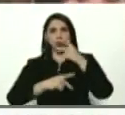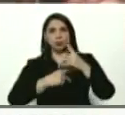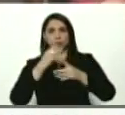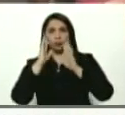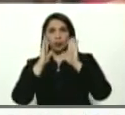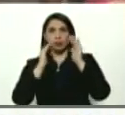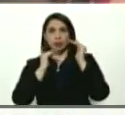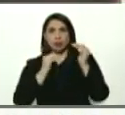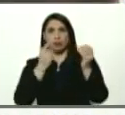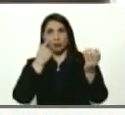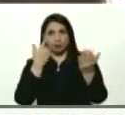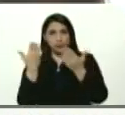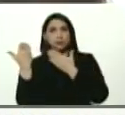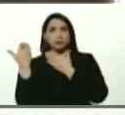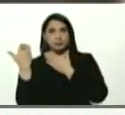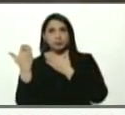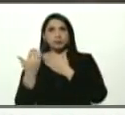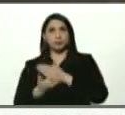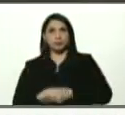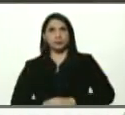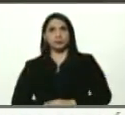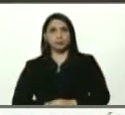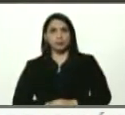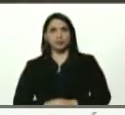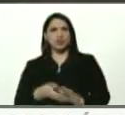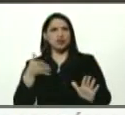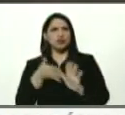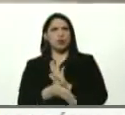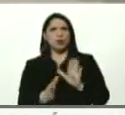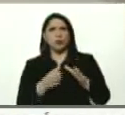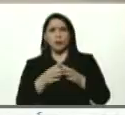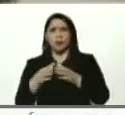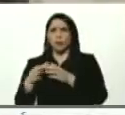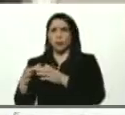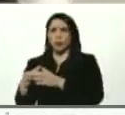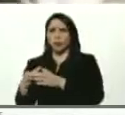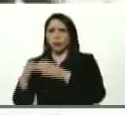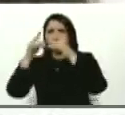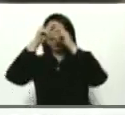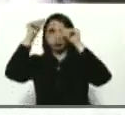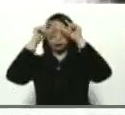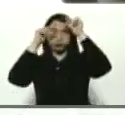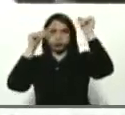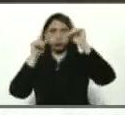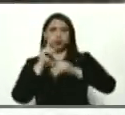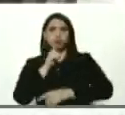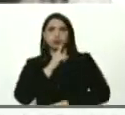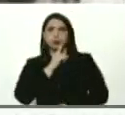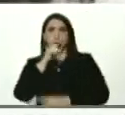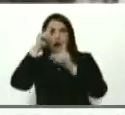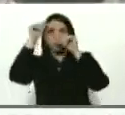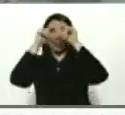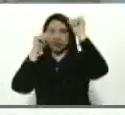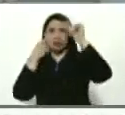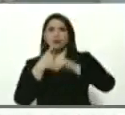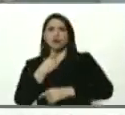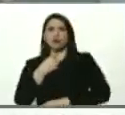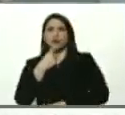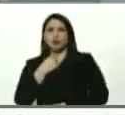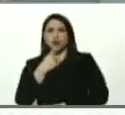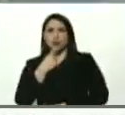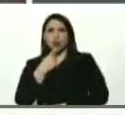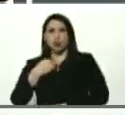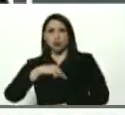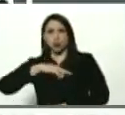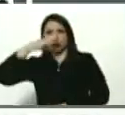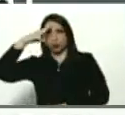Sí, están corriendo las imágenes, señor delegación de la brigada Ernesto Che Guevara, la estrella roja de nuestro comandante Ernesto Guevara,